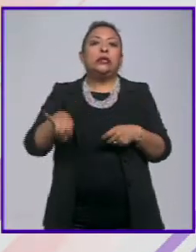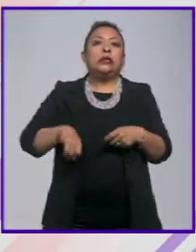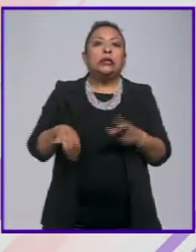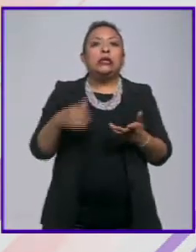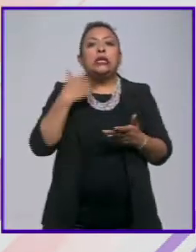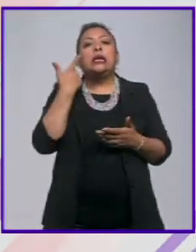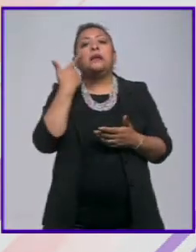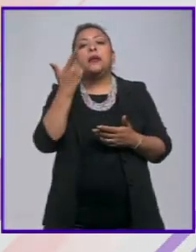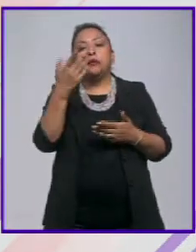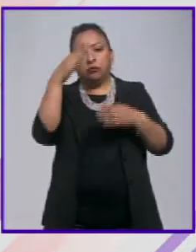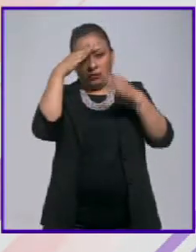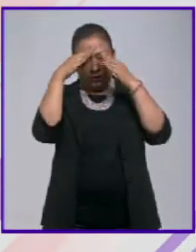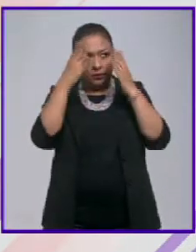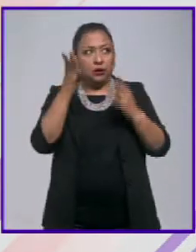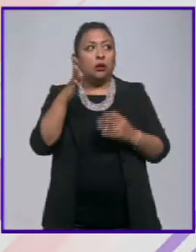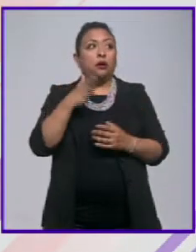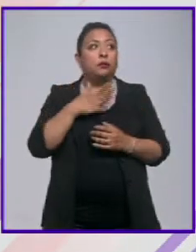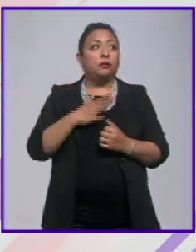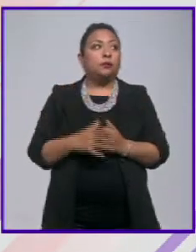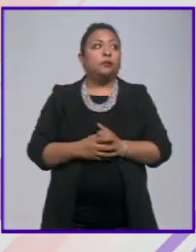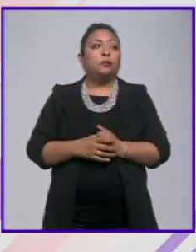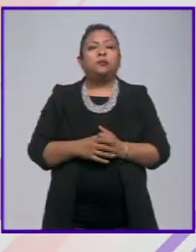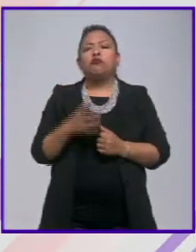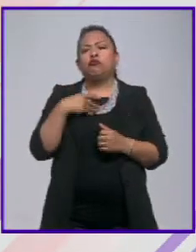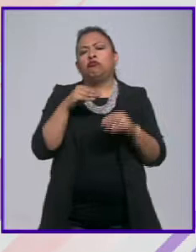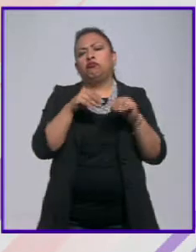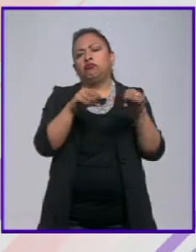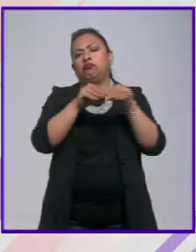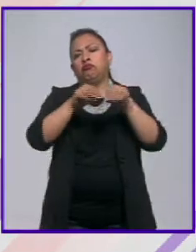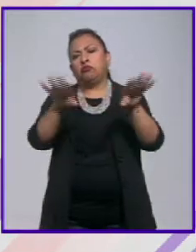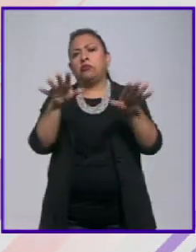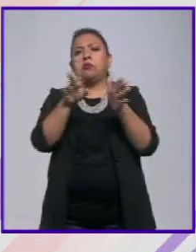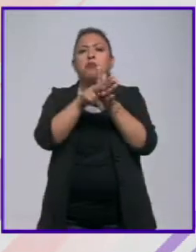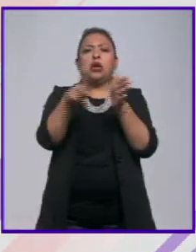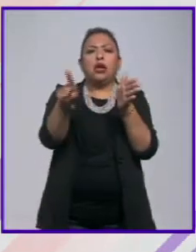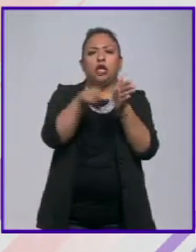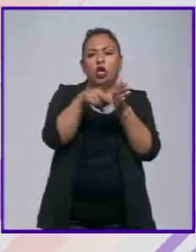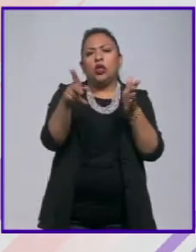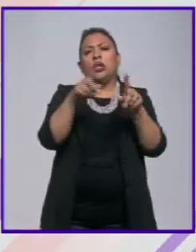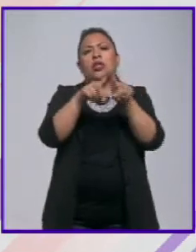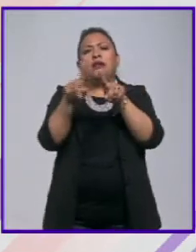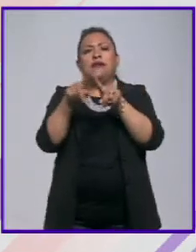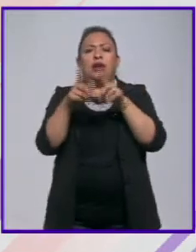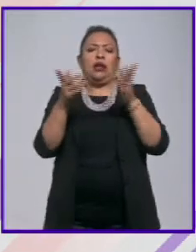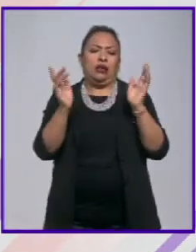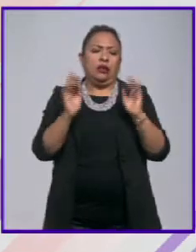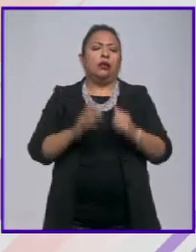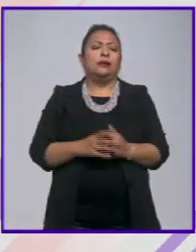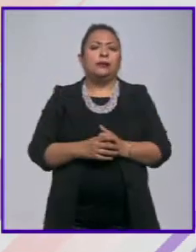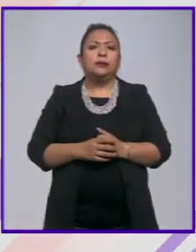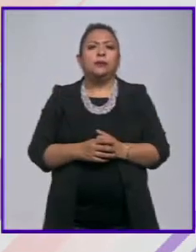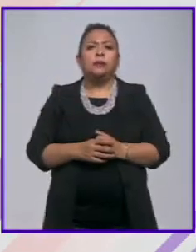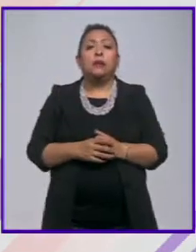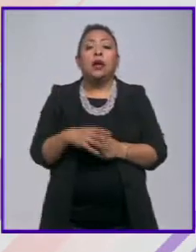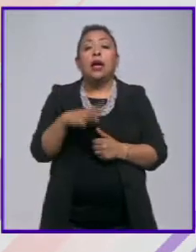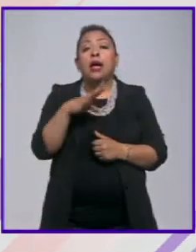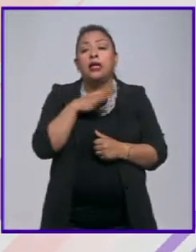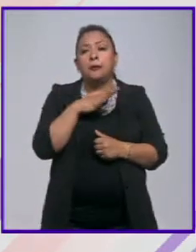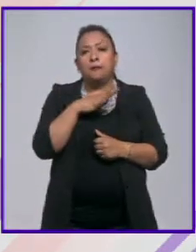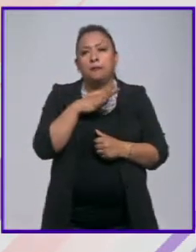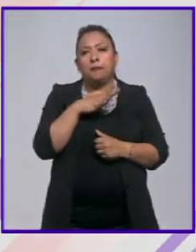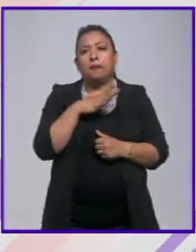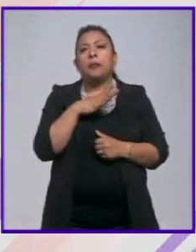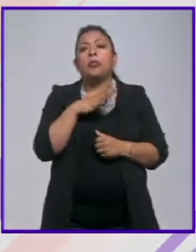en seguir estas reflexiones bueno pues he publicado en periódicos en diferentes medios tengo una